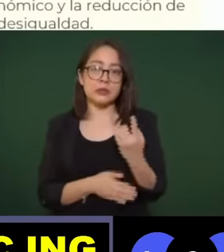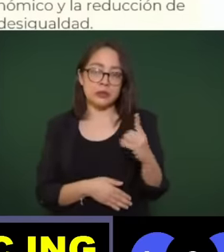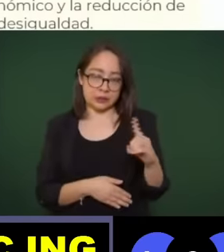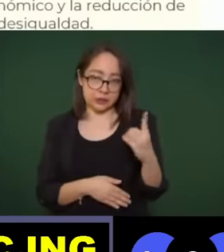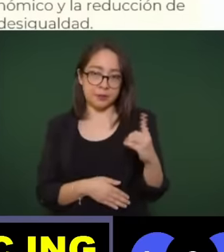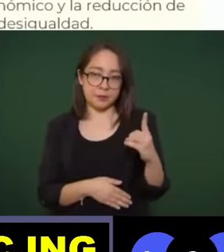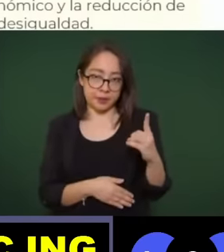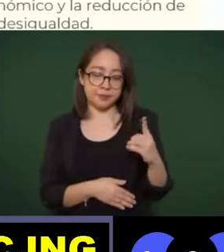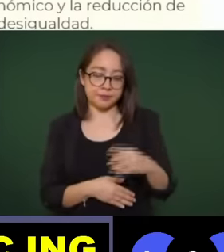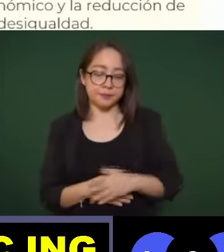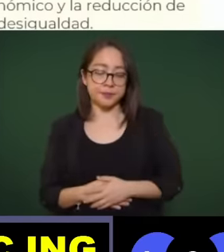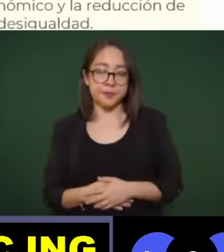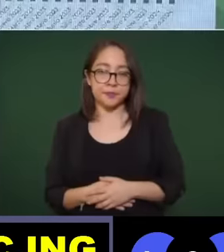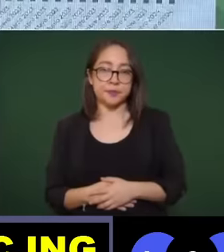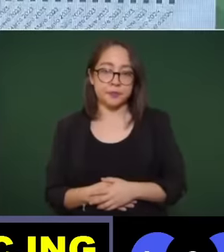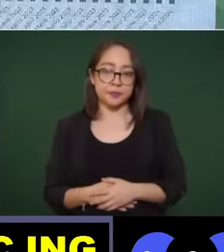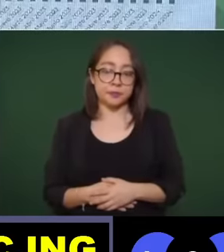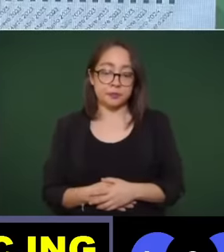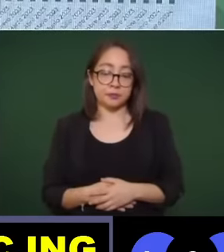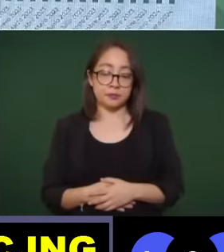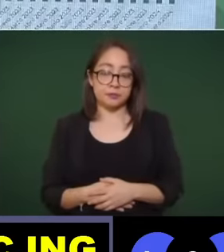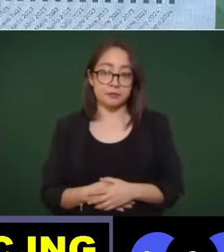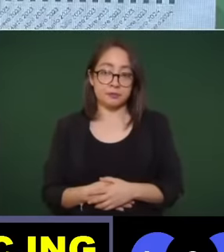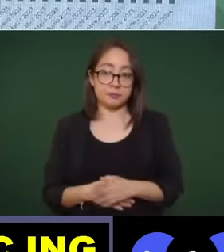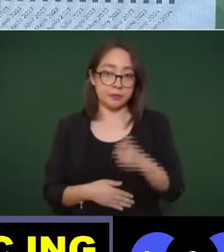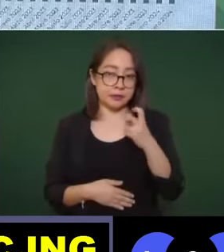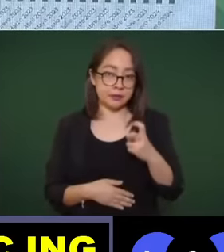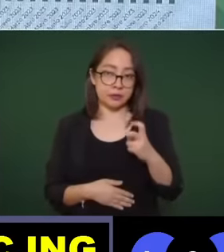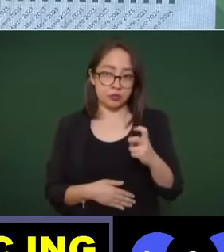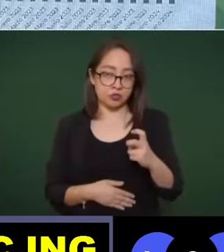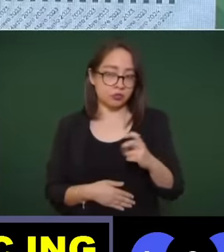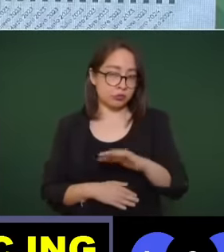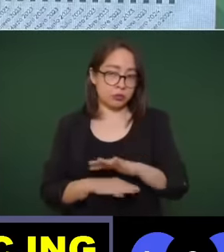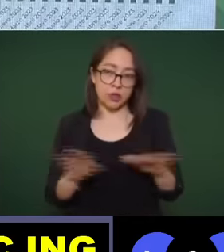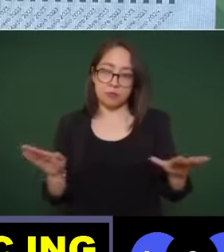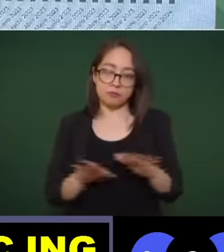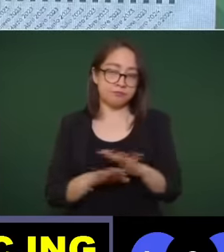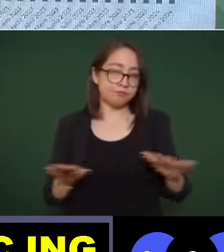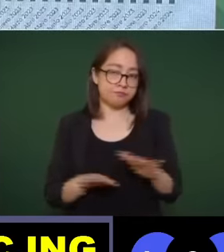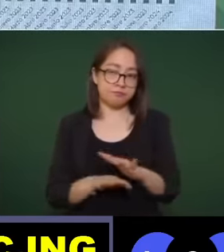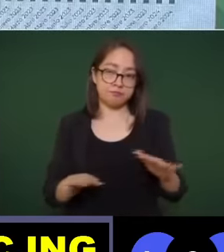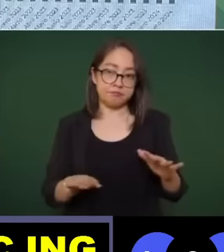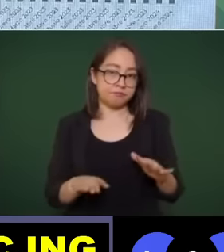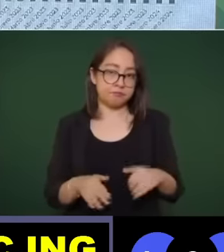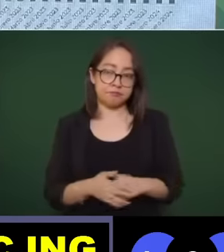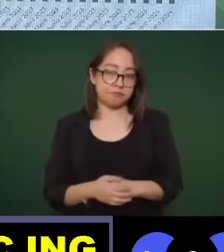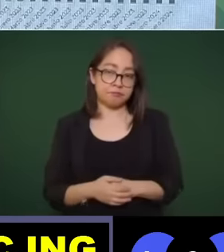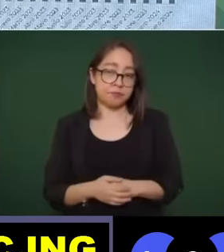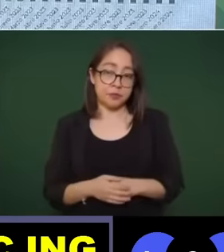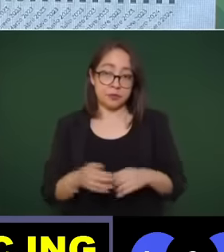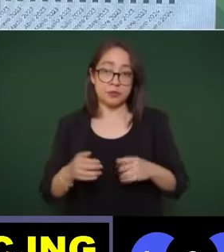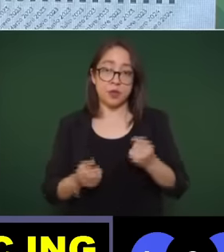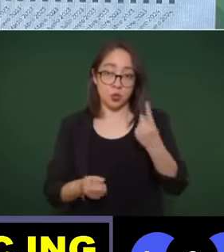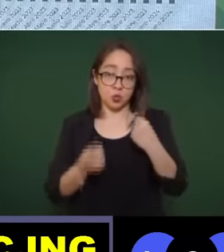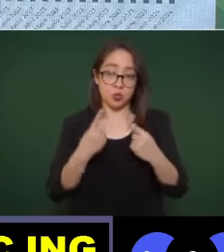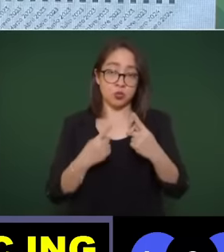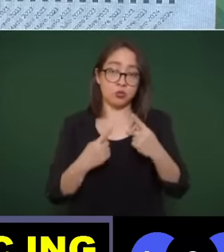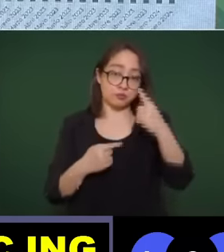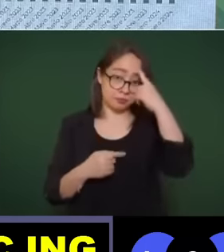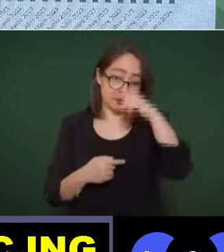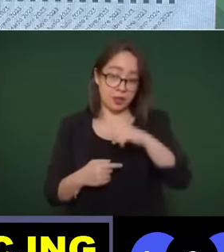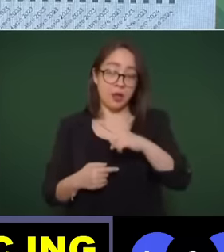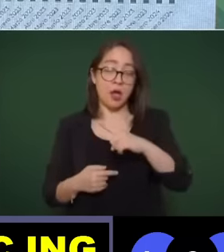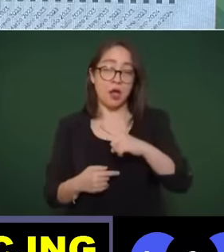y cerramos ductos y